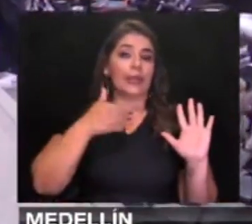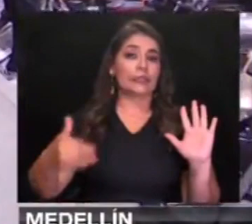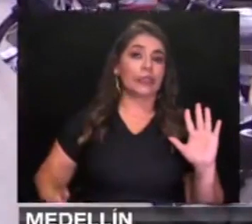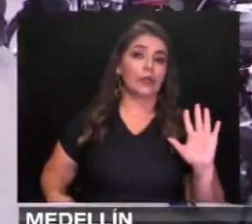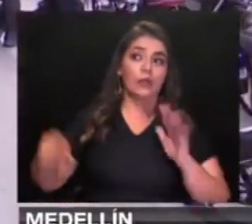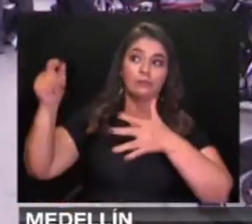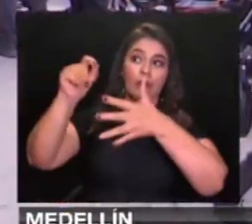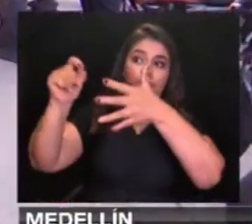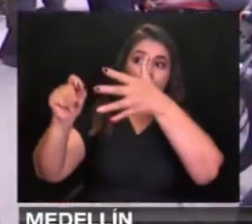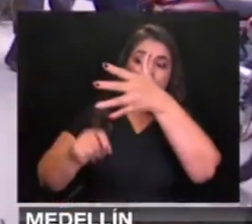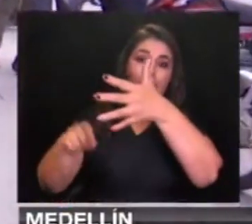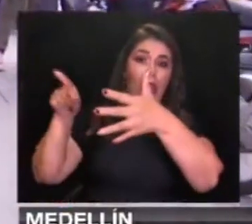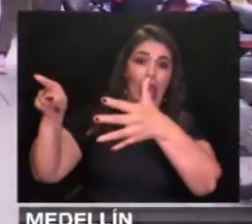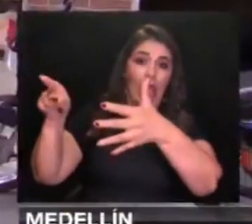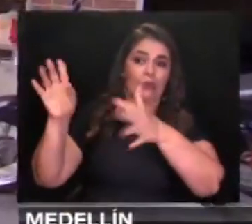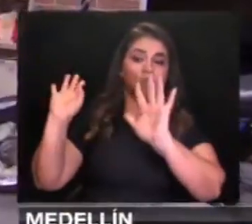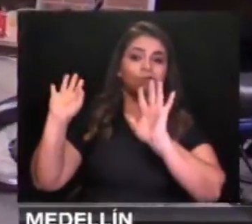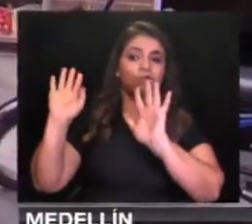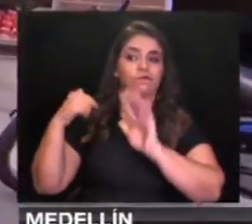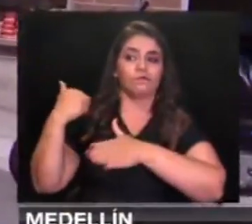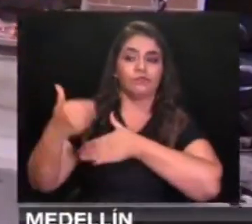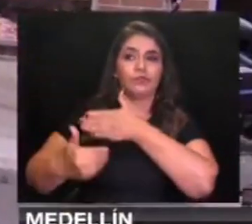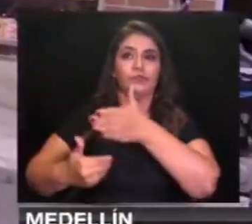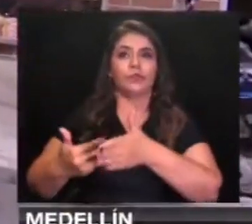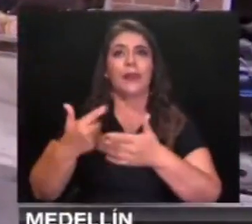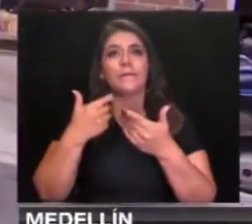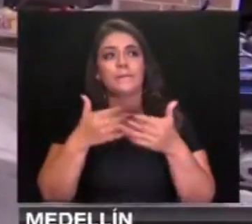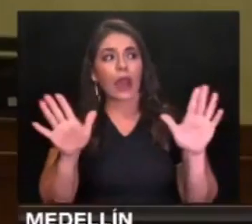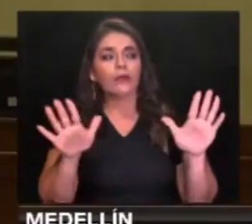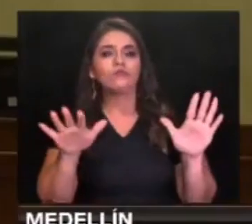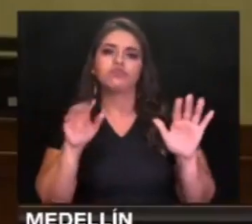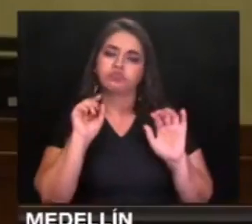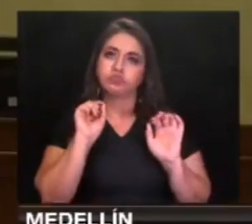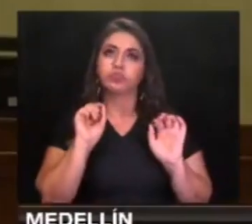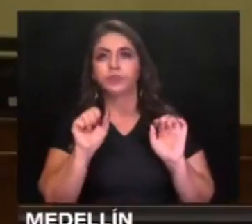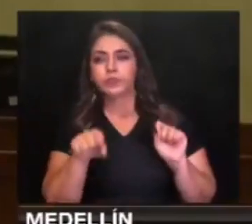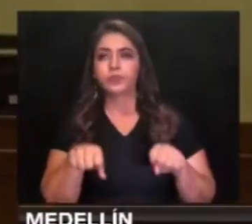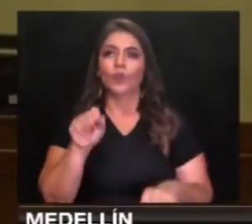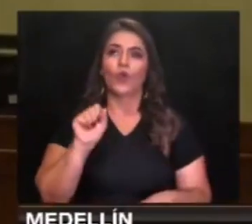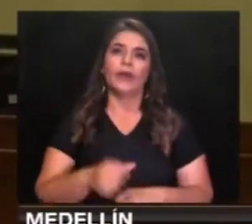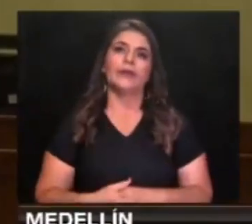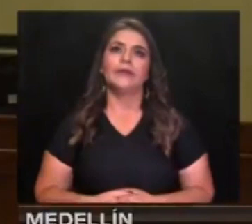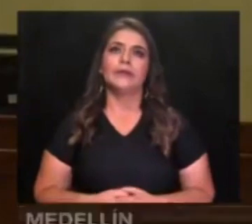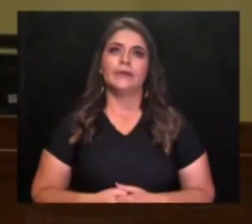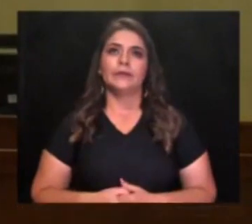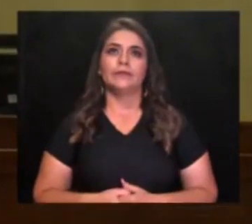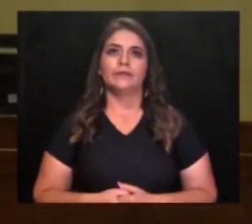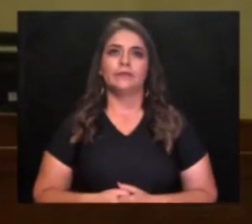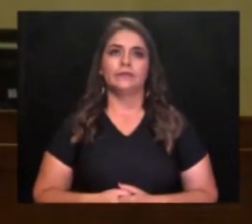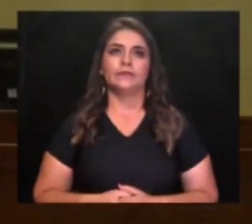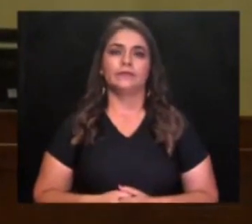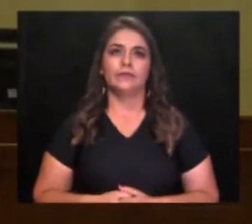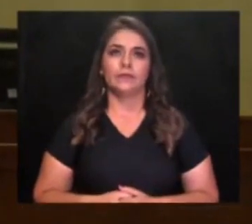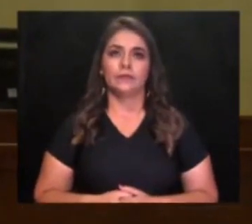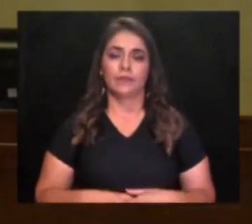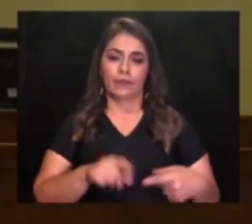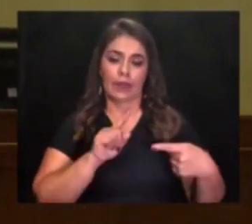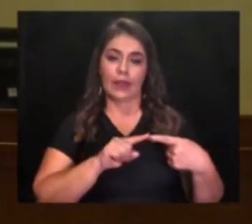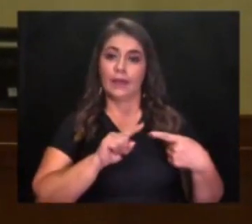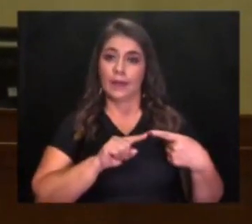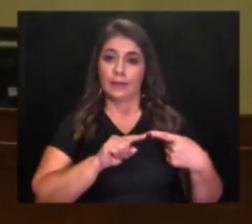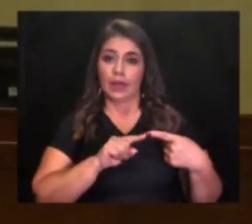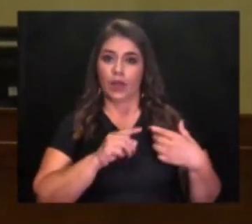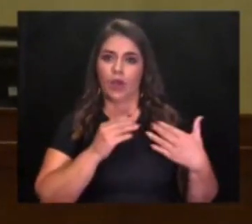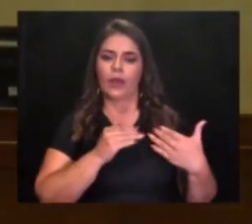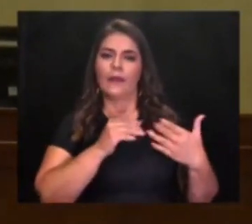y no descartó dar el siguiente paso con la apertura del comercio. Hoy estamos en la primera etapa, que es la apertura de la construcción y la